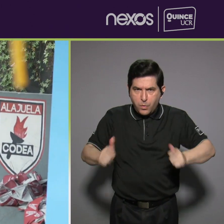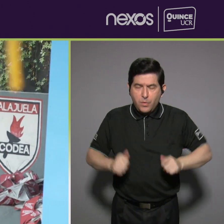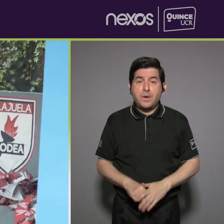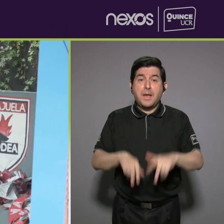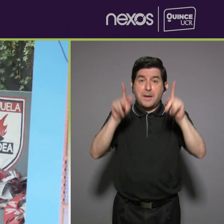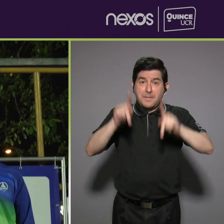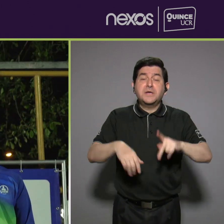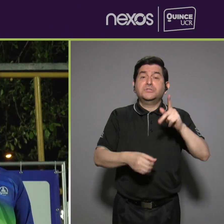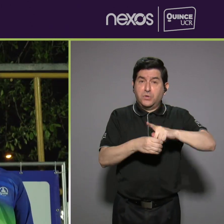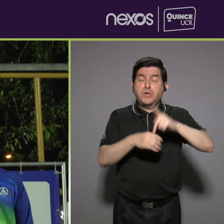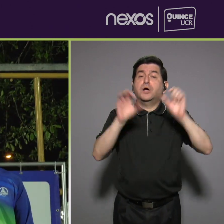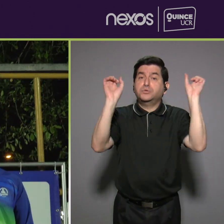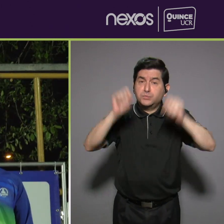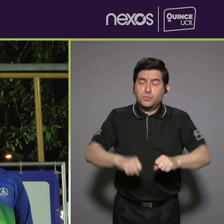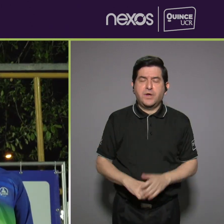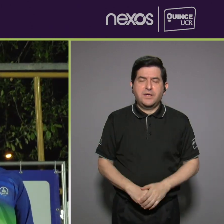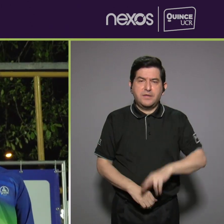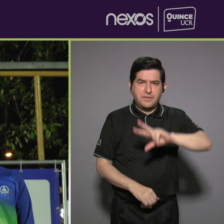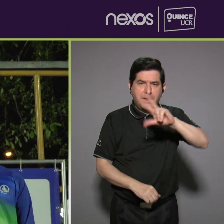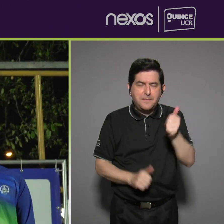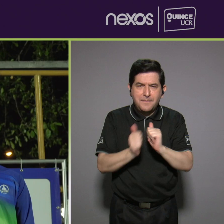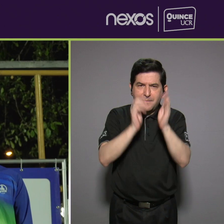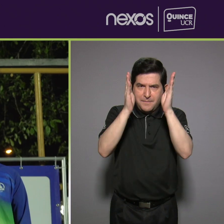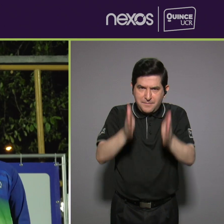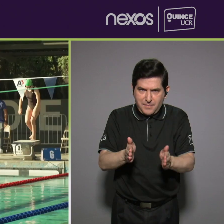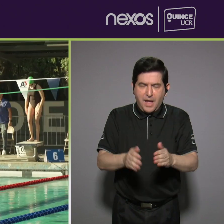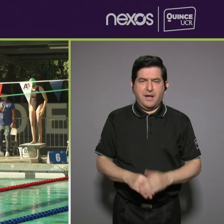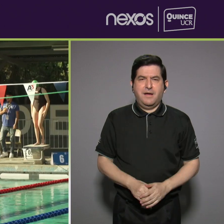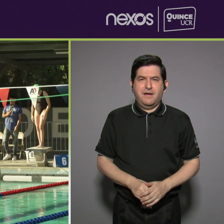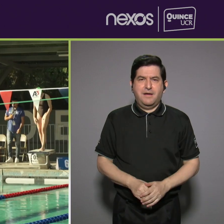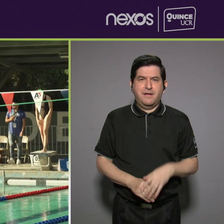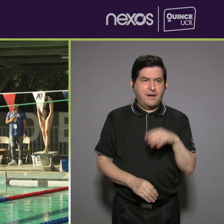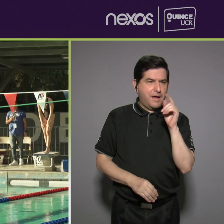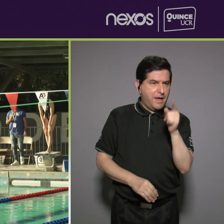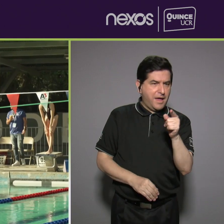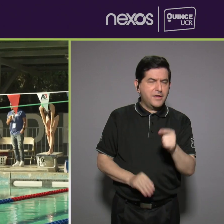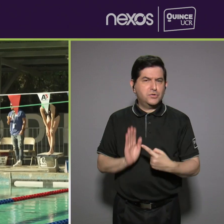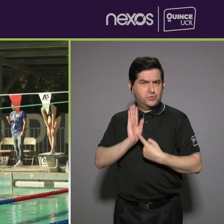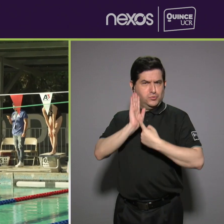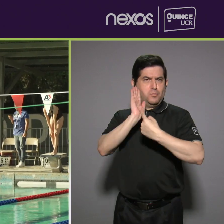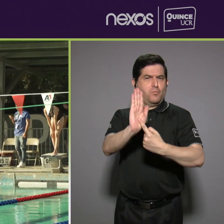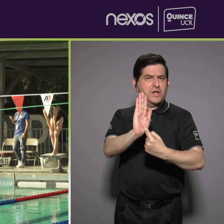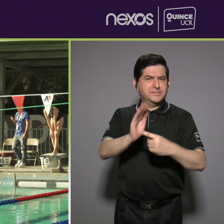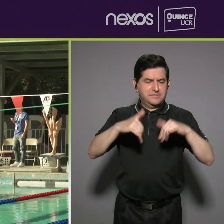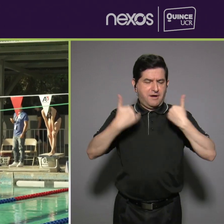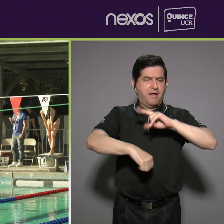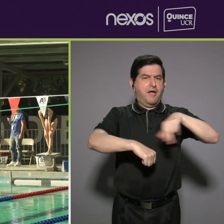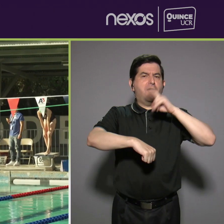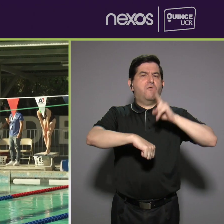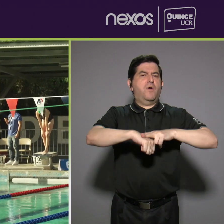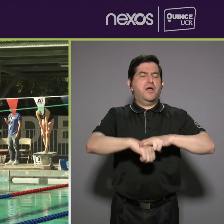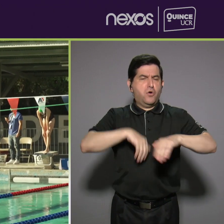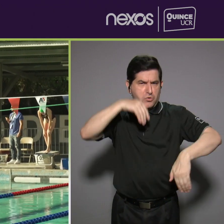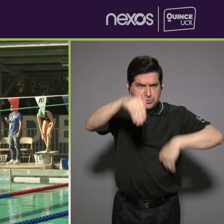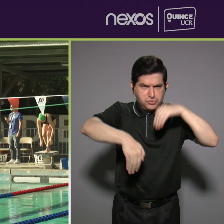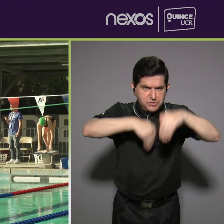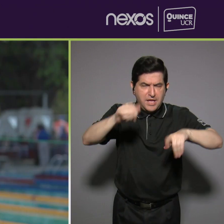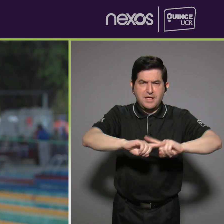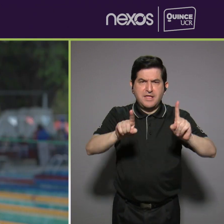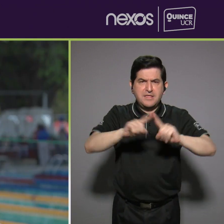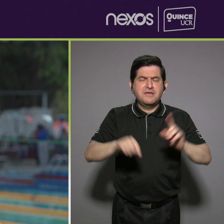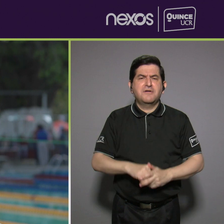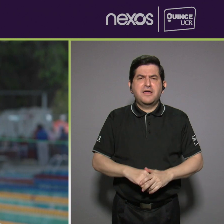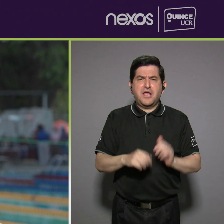que la gente puede participar. Y los paracletas se están haciendo sentir en estos Juegos Nacionales, tanto en natación como en las diferentes